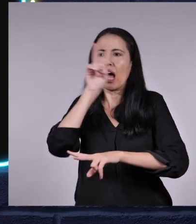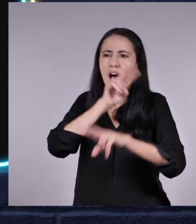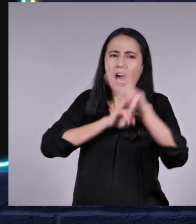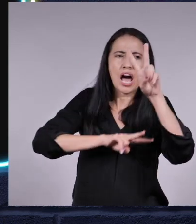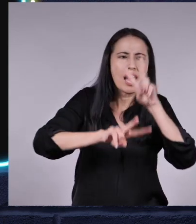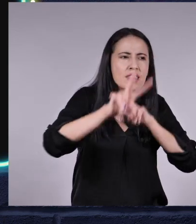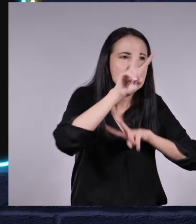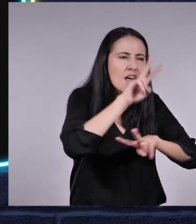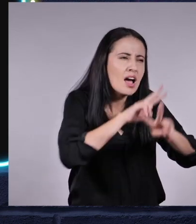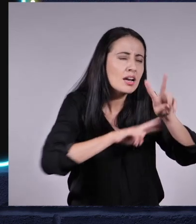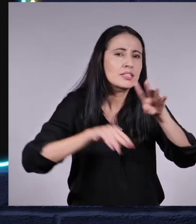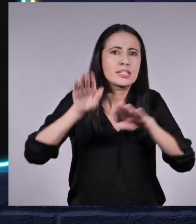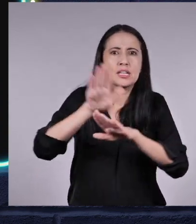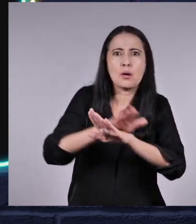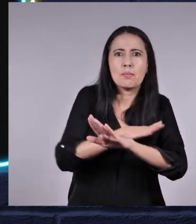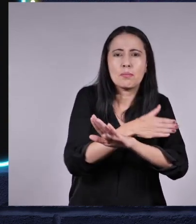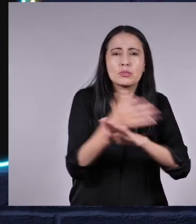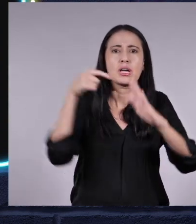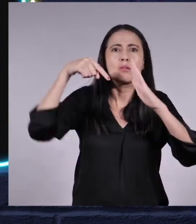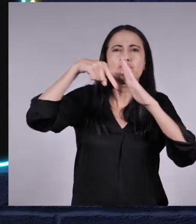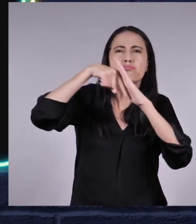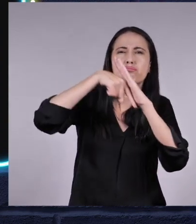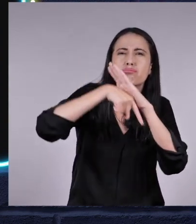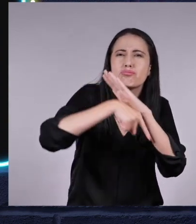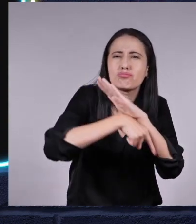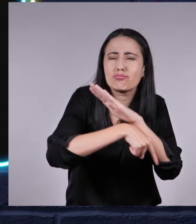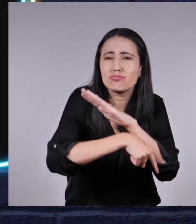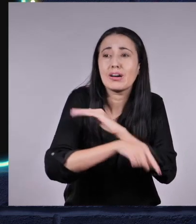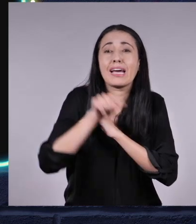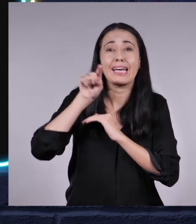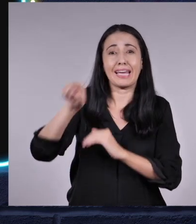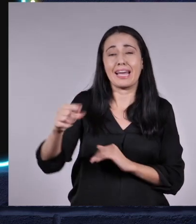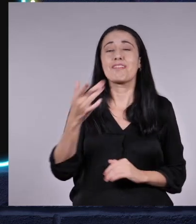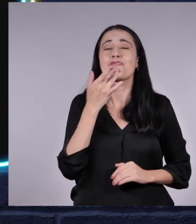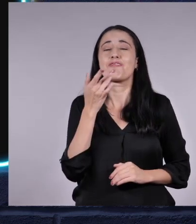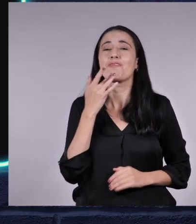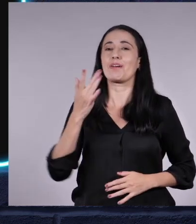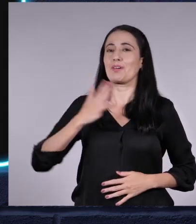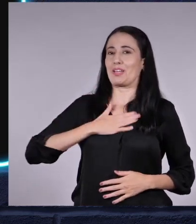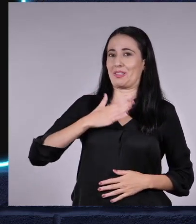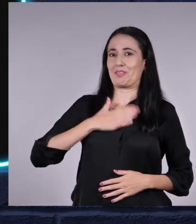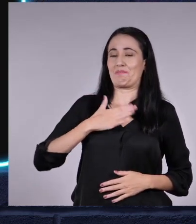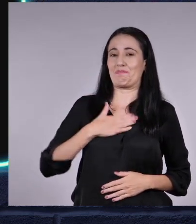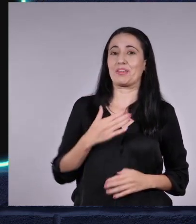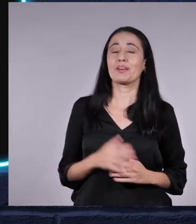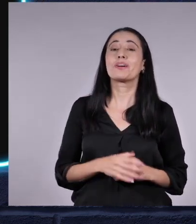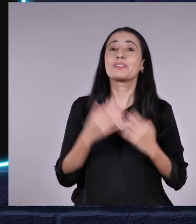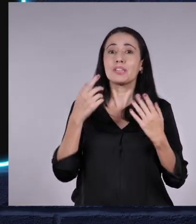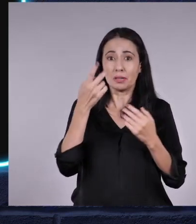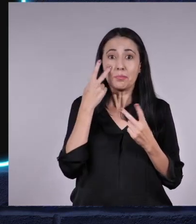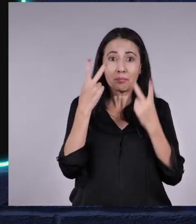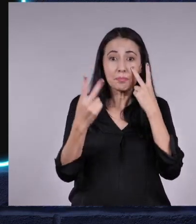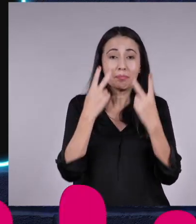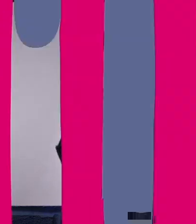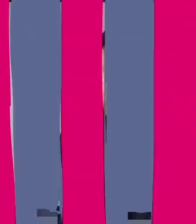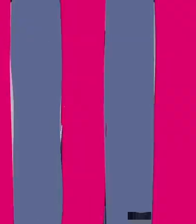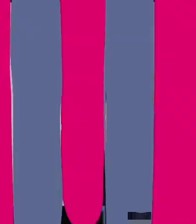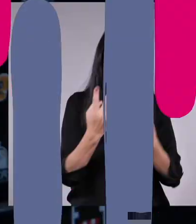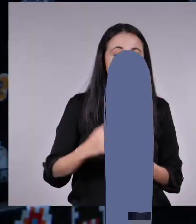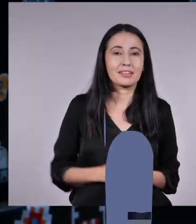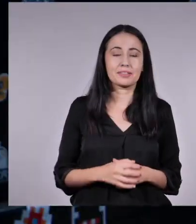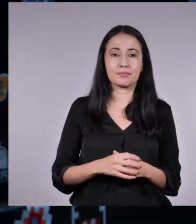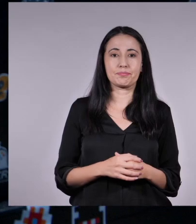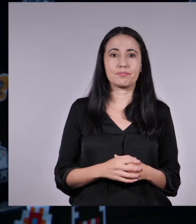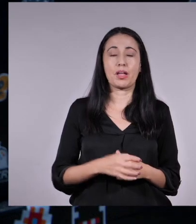espectaculares. De hecho, es uno de mis youtubers favoritos. Así que, dense una vuelta por su canal.